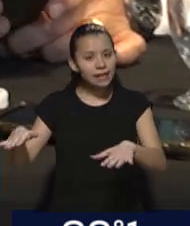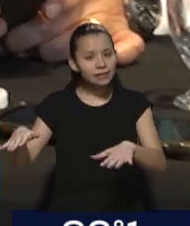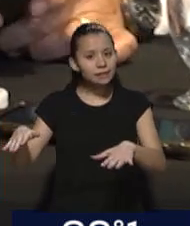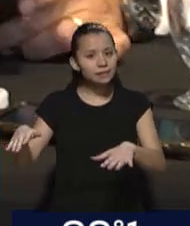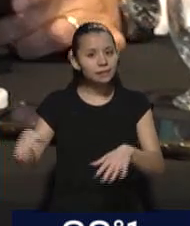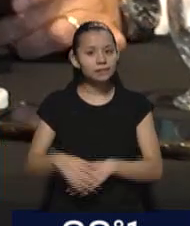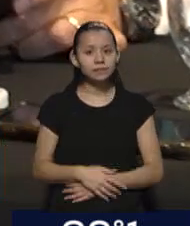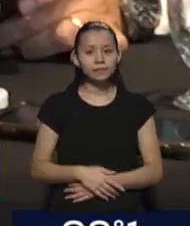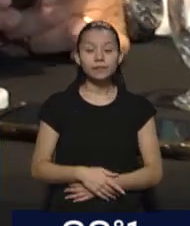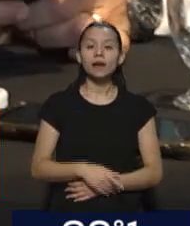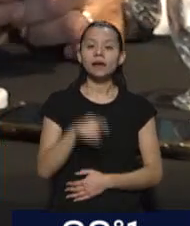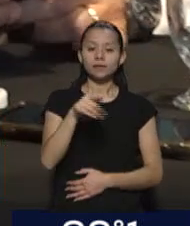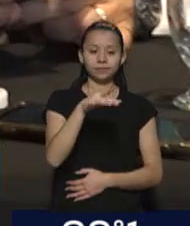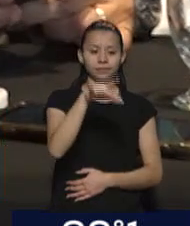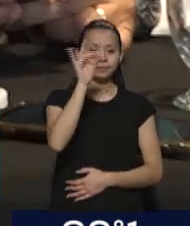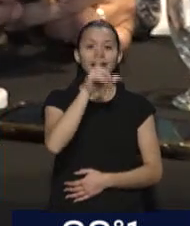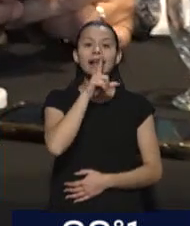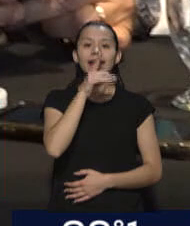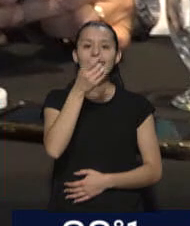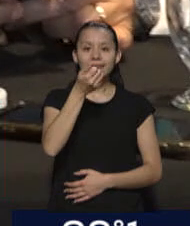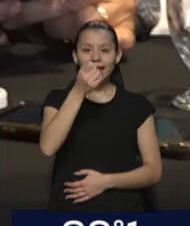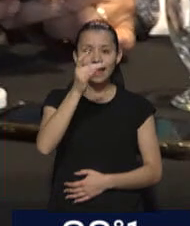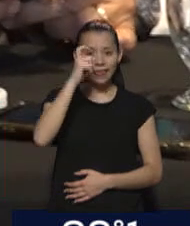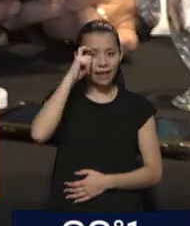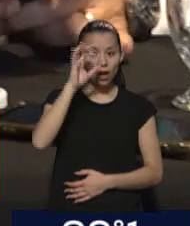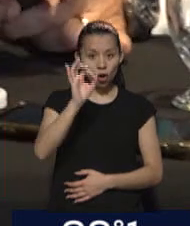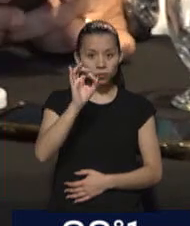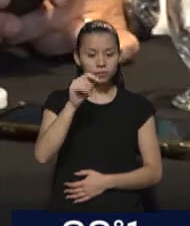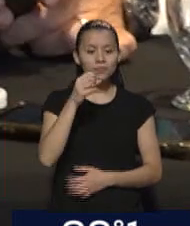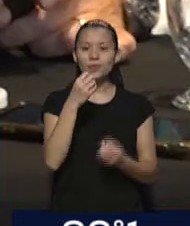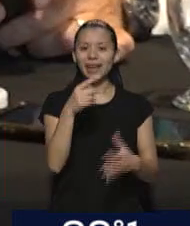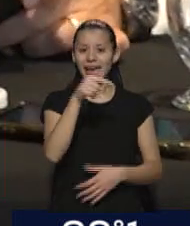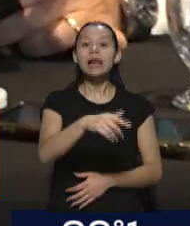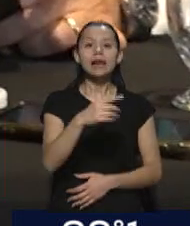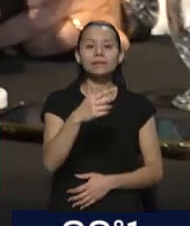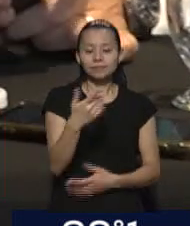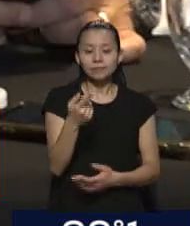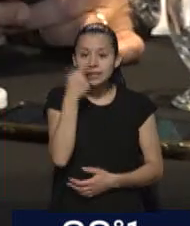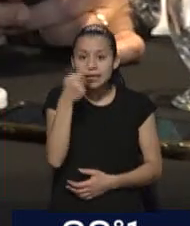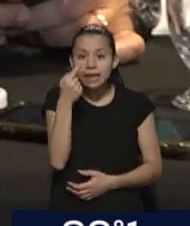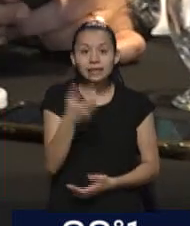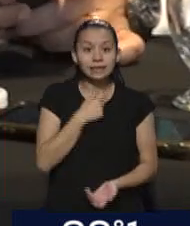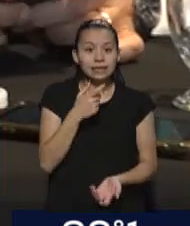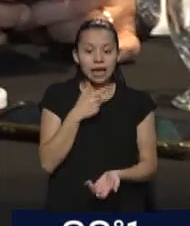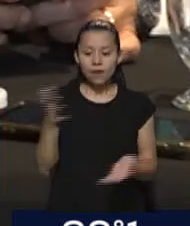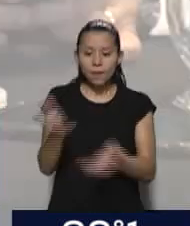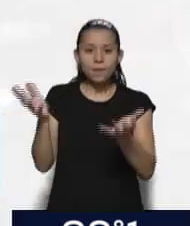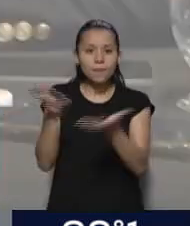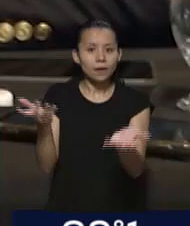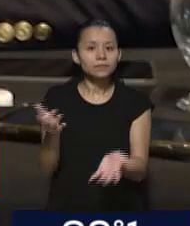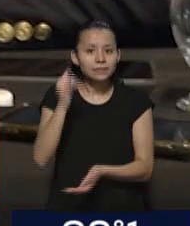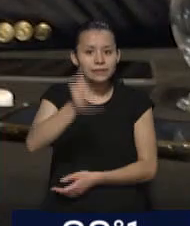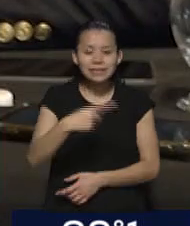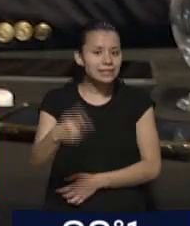Tadeo? Primero porque tiene mucha sensibilidad por el tema. Siempre le importó, siempre, siempre, siempre.